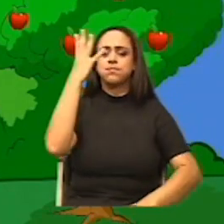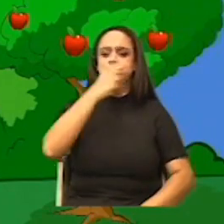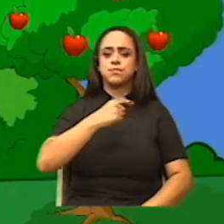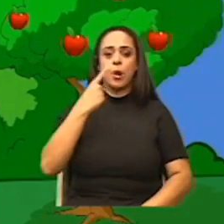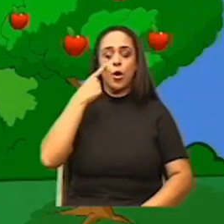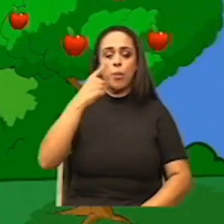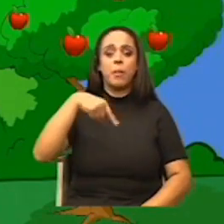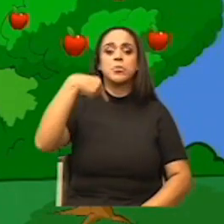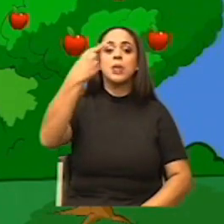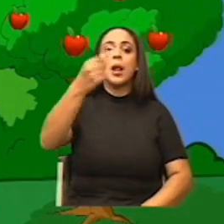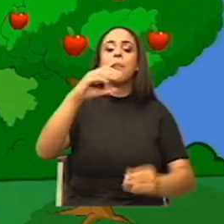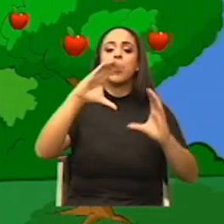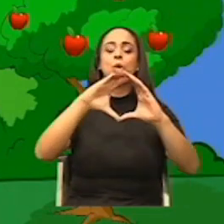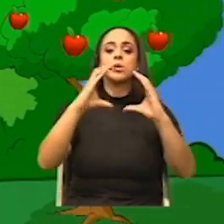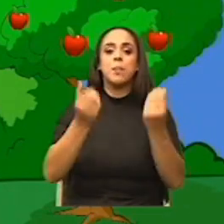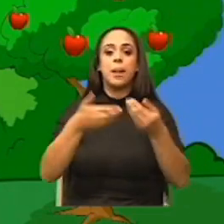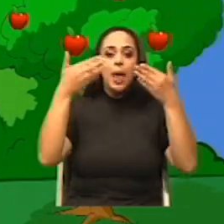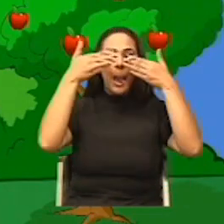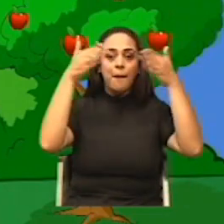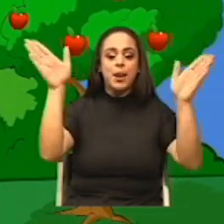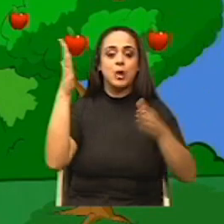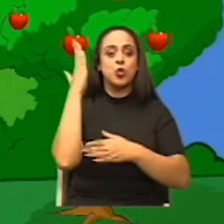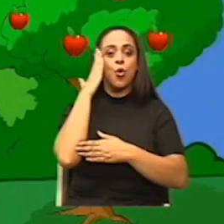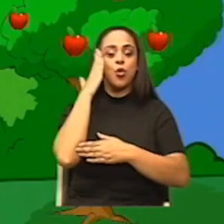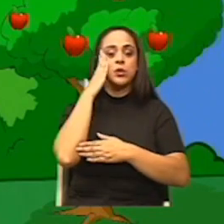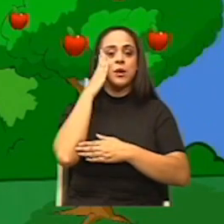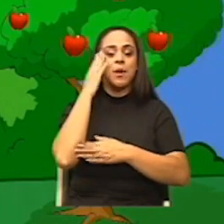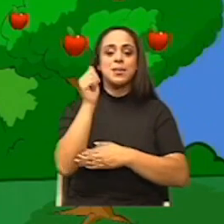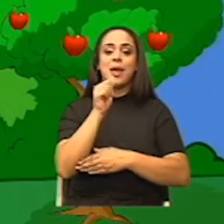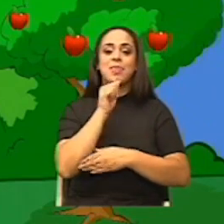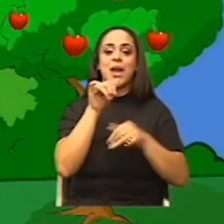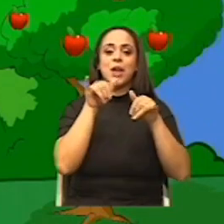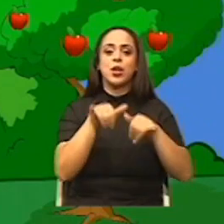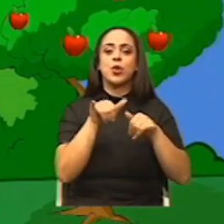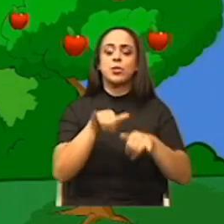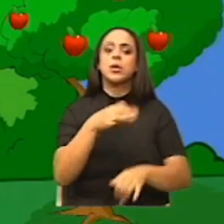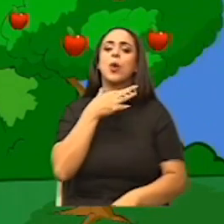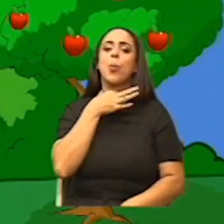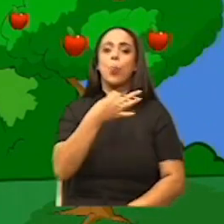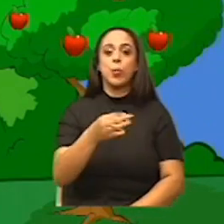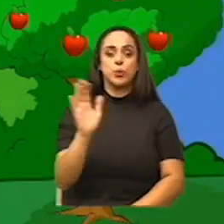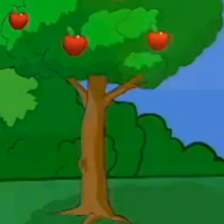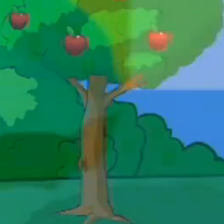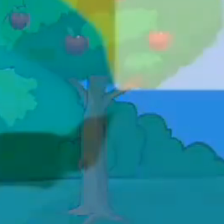próxima clase, ampliando los conocimientos de la hidrostática. Ha sido un gusto. Hasta luego.